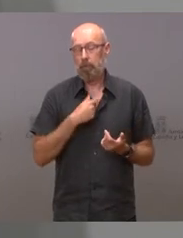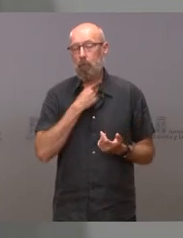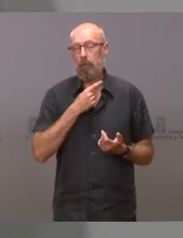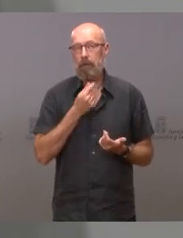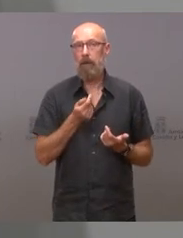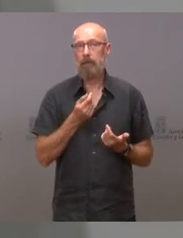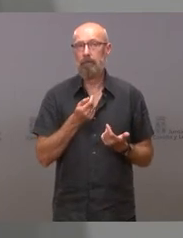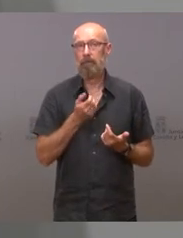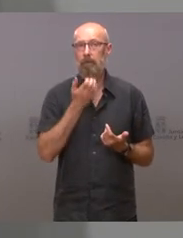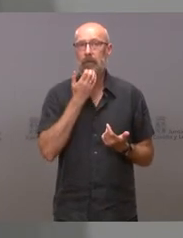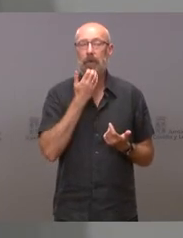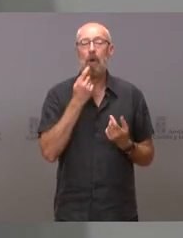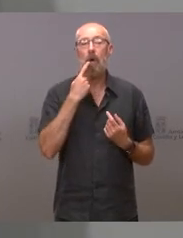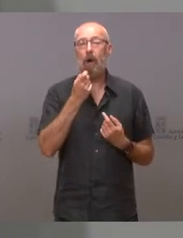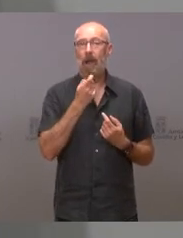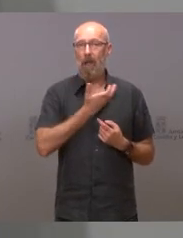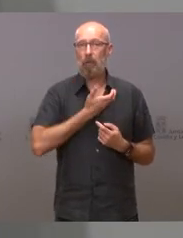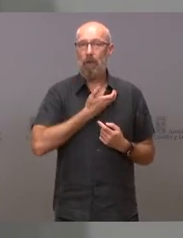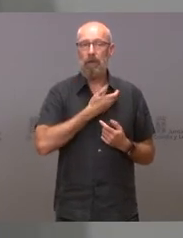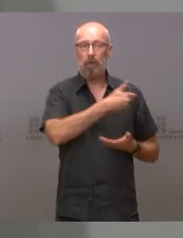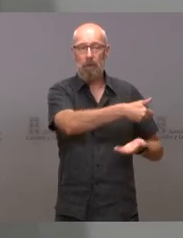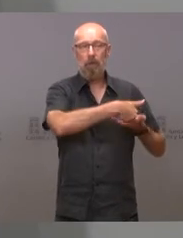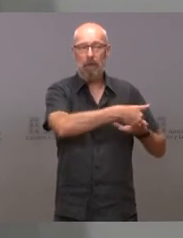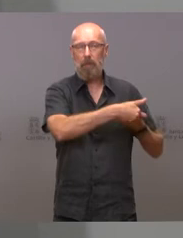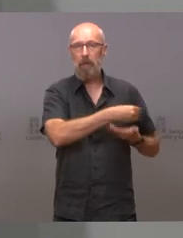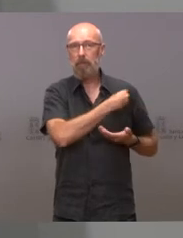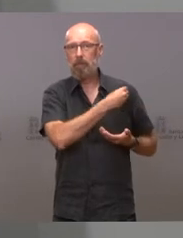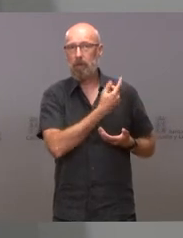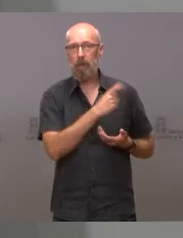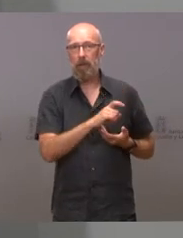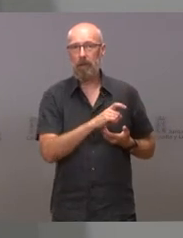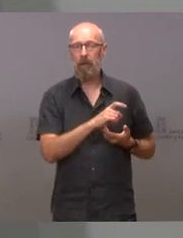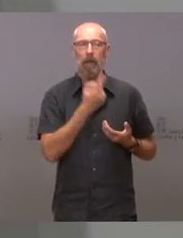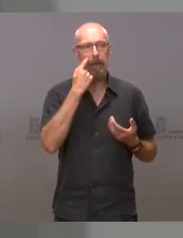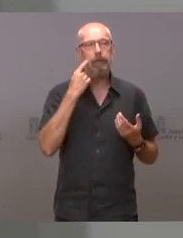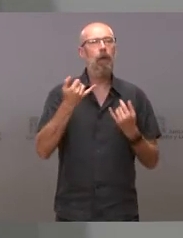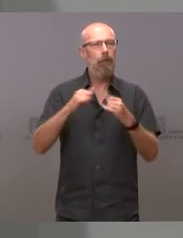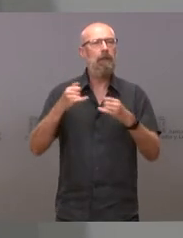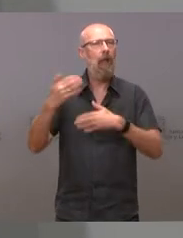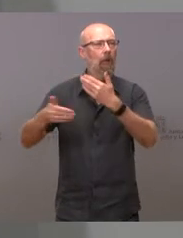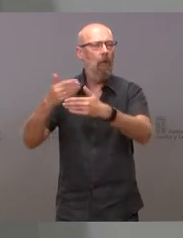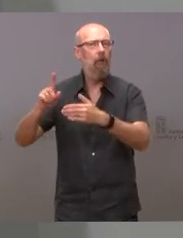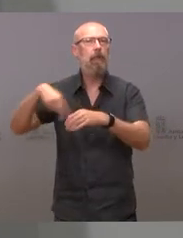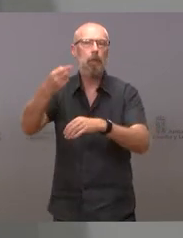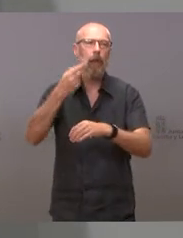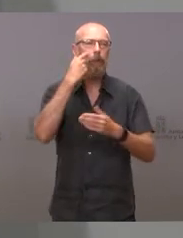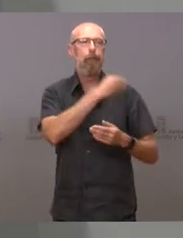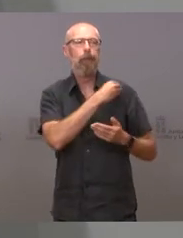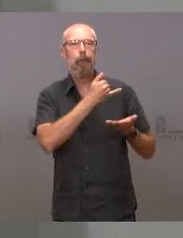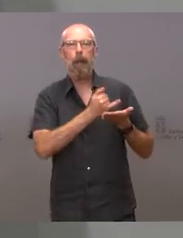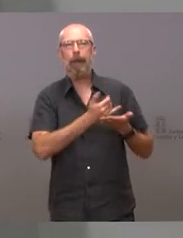nos pidieran, si fuera posible, fiestas primero y cribados después. Lo que necesitamos